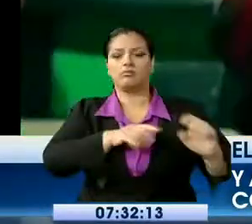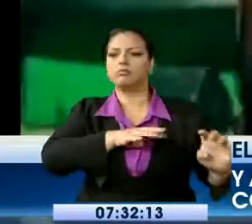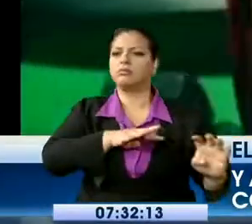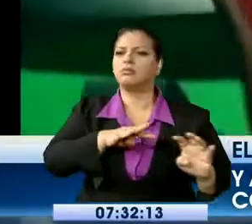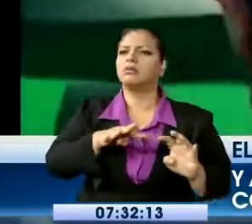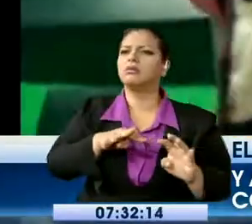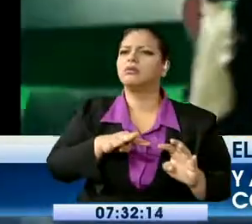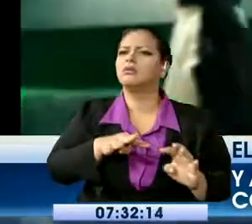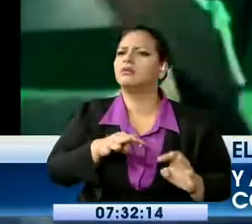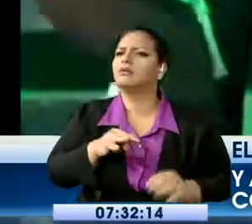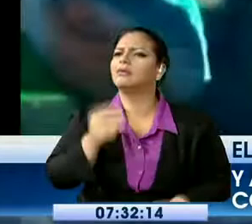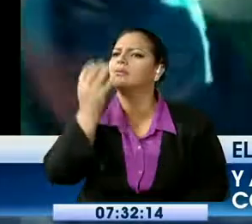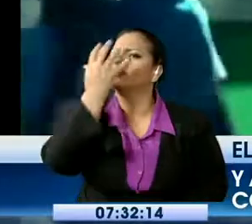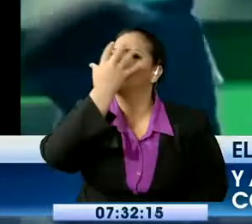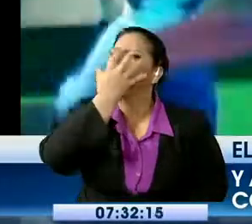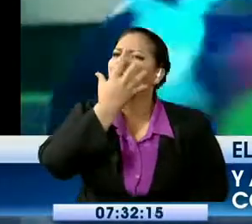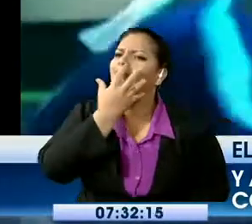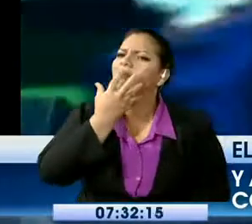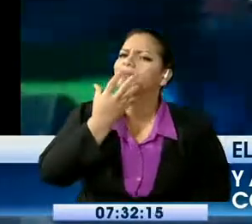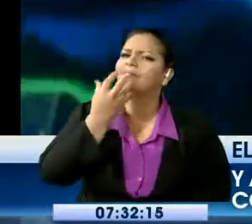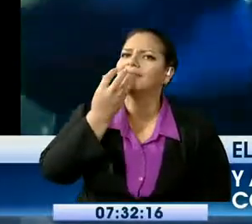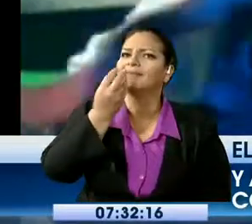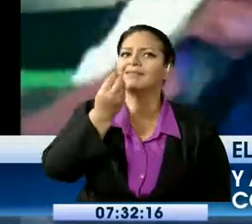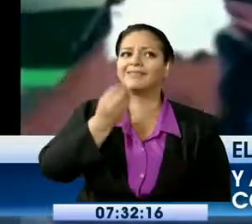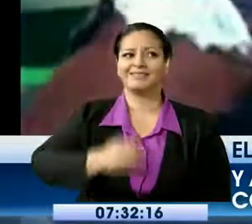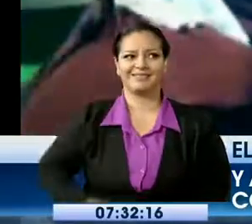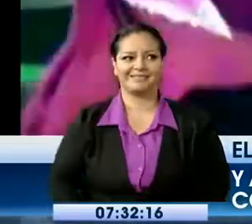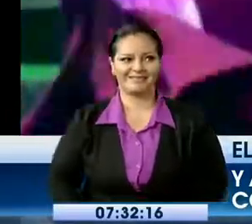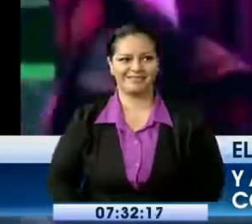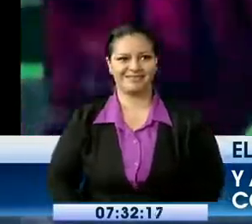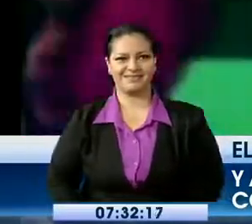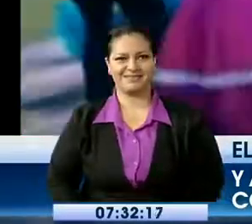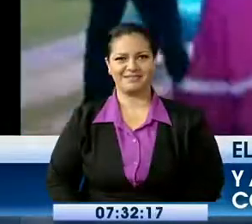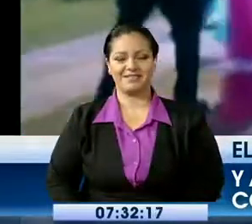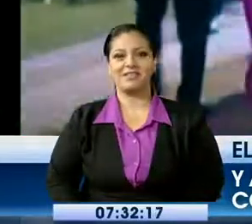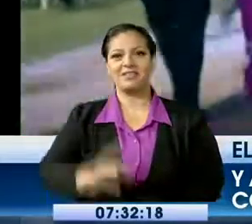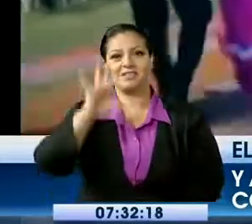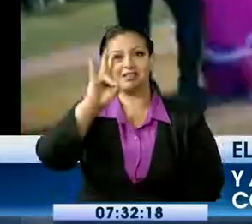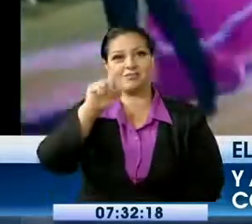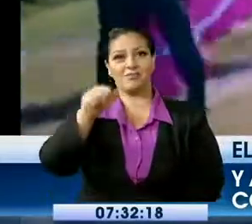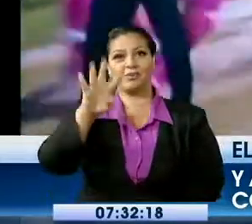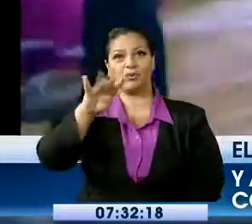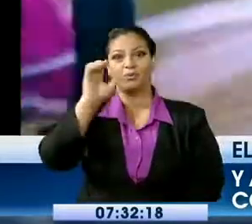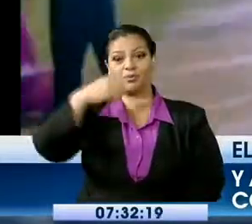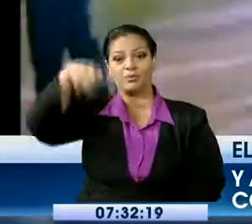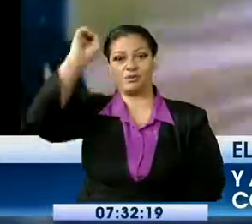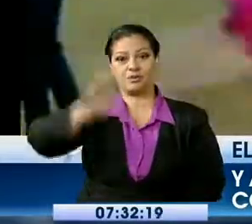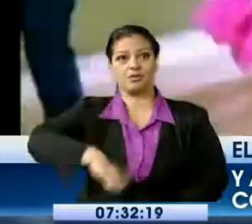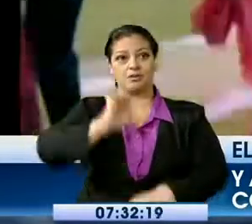representaba al grupo étnico con el que el 7,4% de ecuatorianos se identifica.